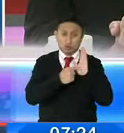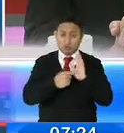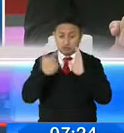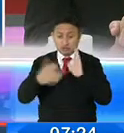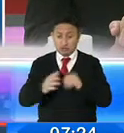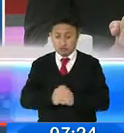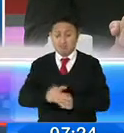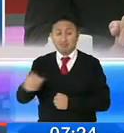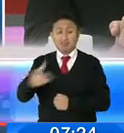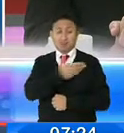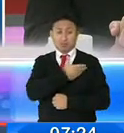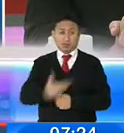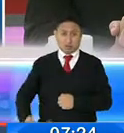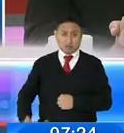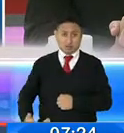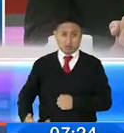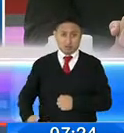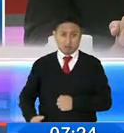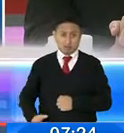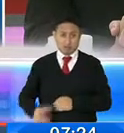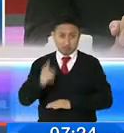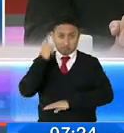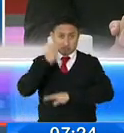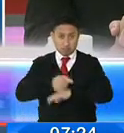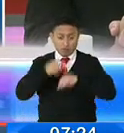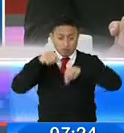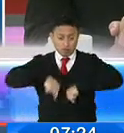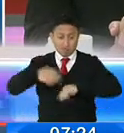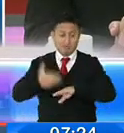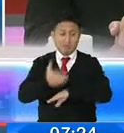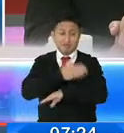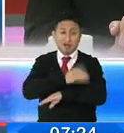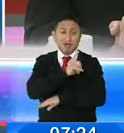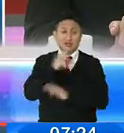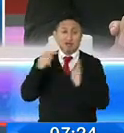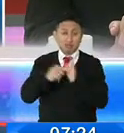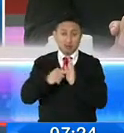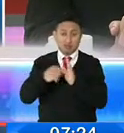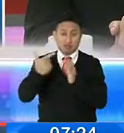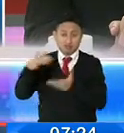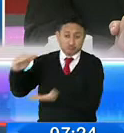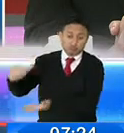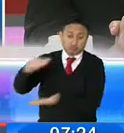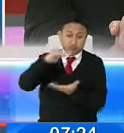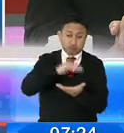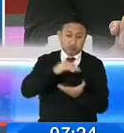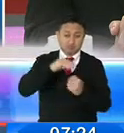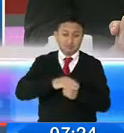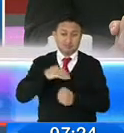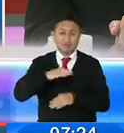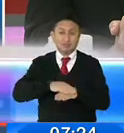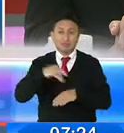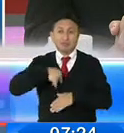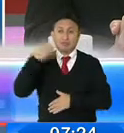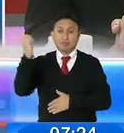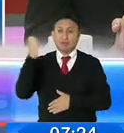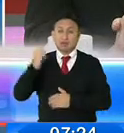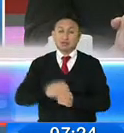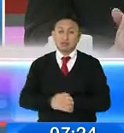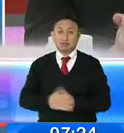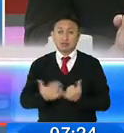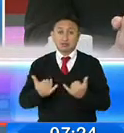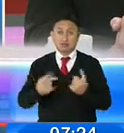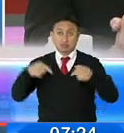al señor presidente de la República disponerse de recaudación anticipada justamente dentro de esta emergencia que no solo ha tenido